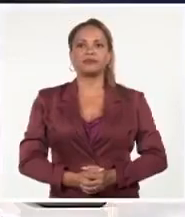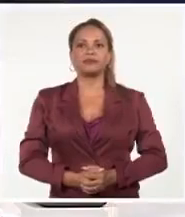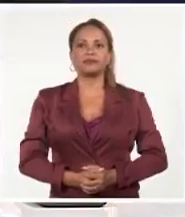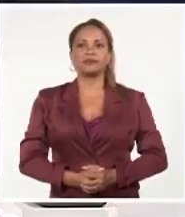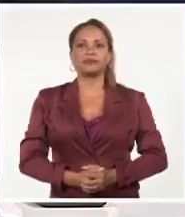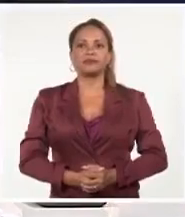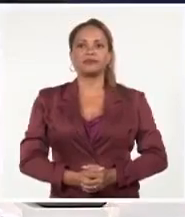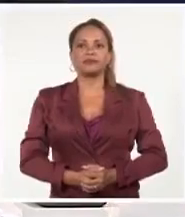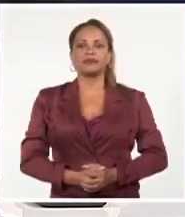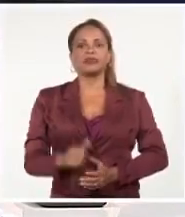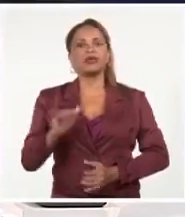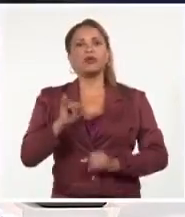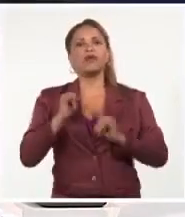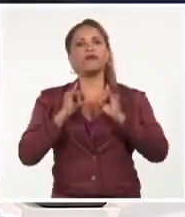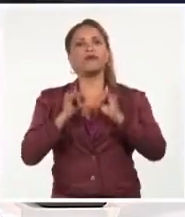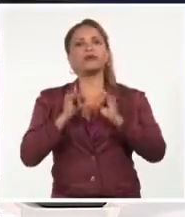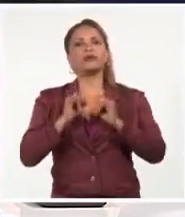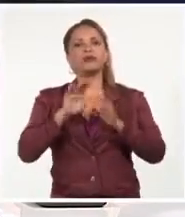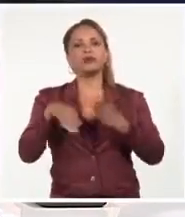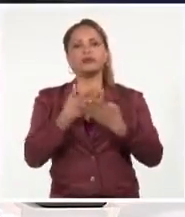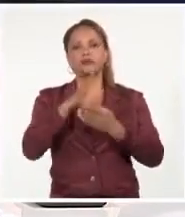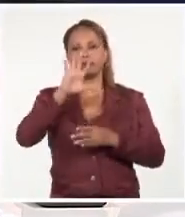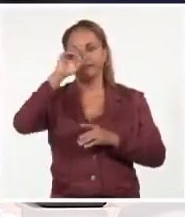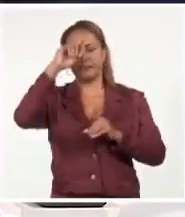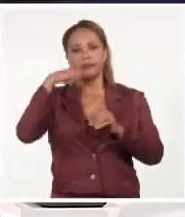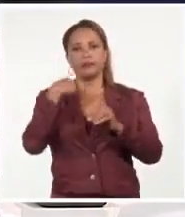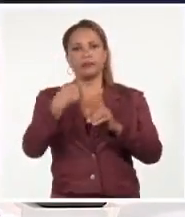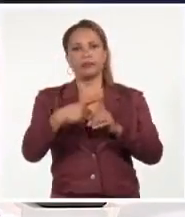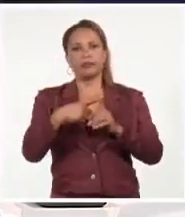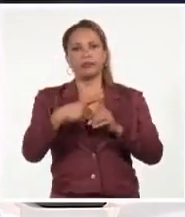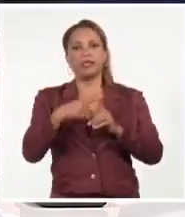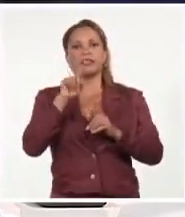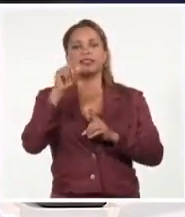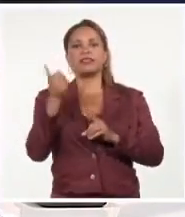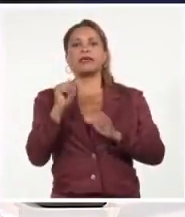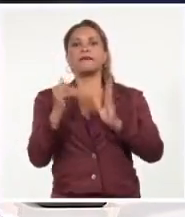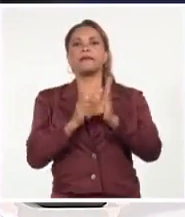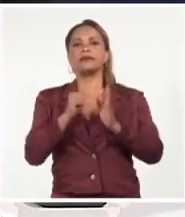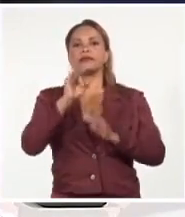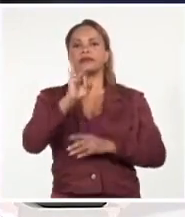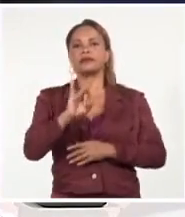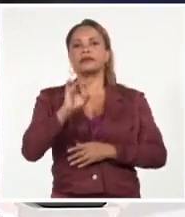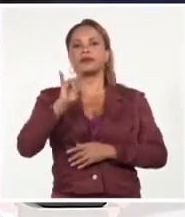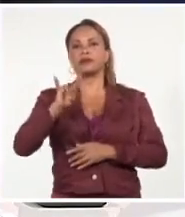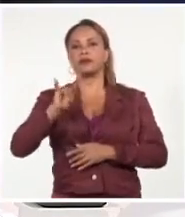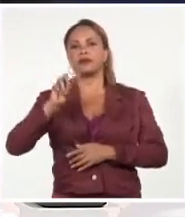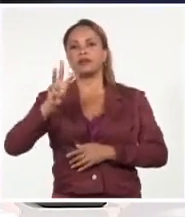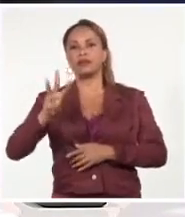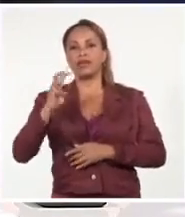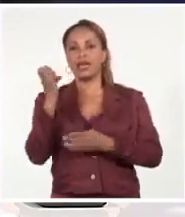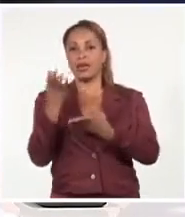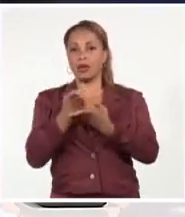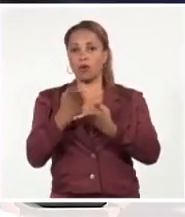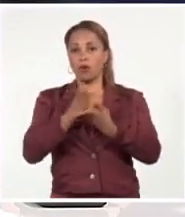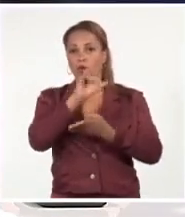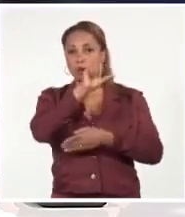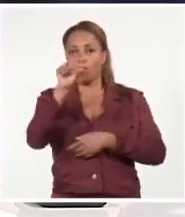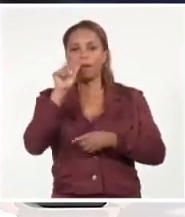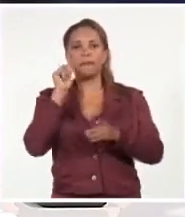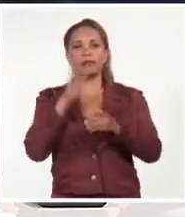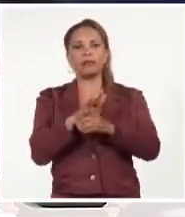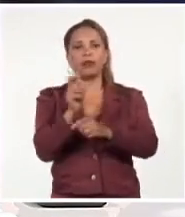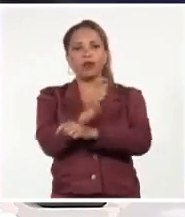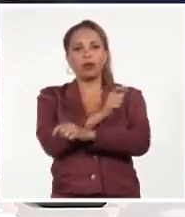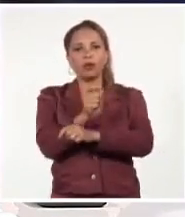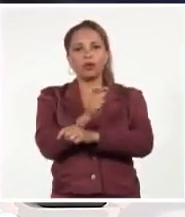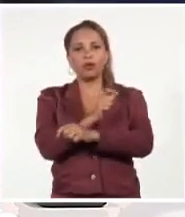También es noticia que este 5 de septiembre, 10.793 escuelas en toda Cuba reabrieron sus puertas para